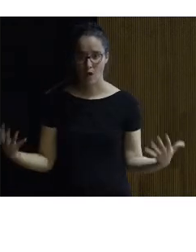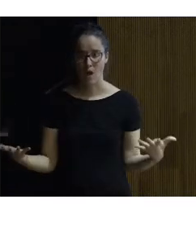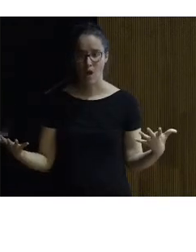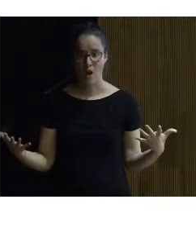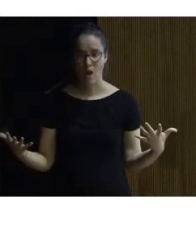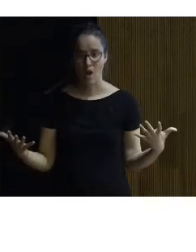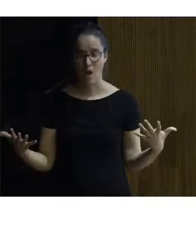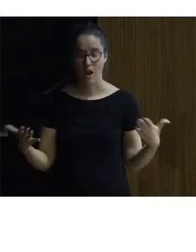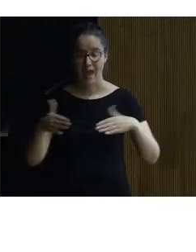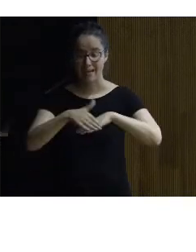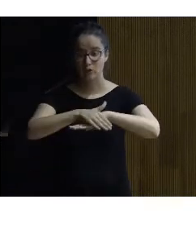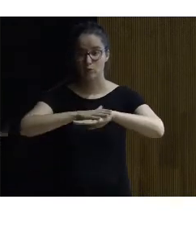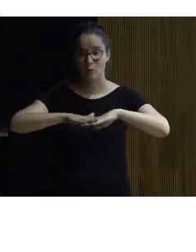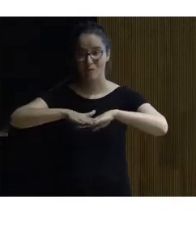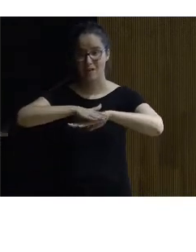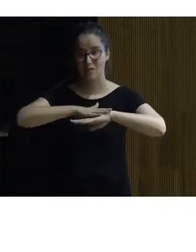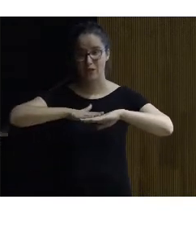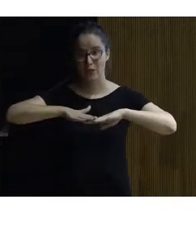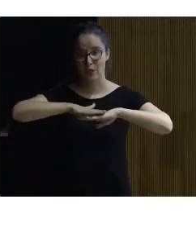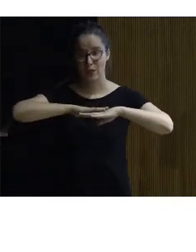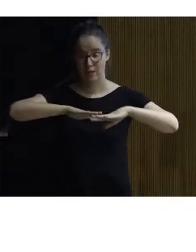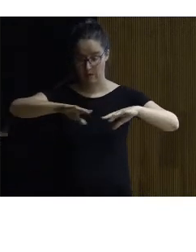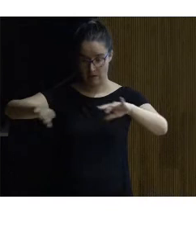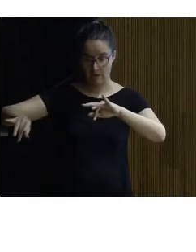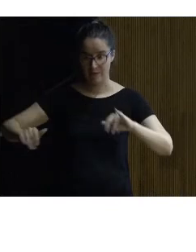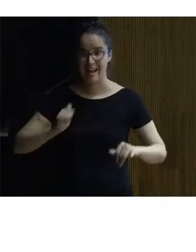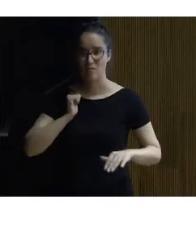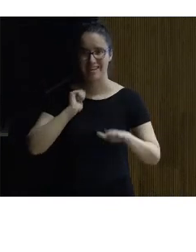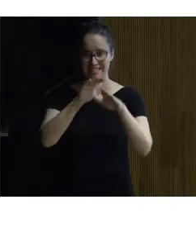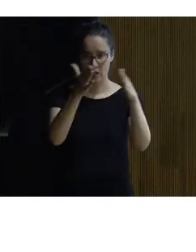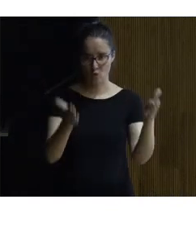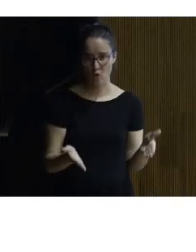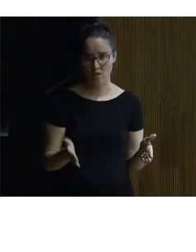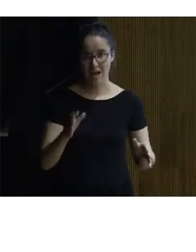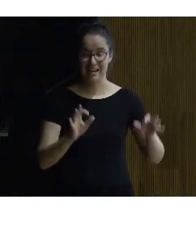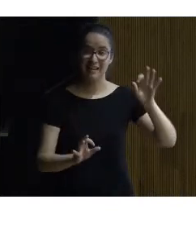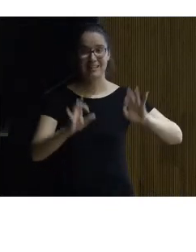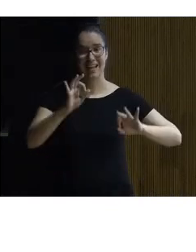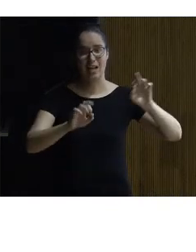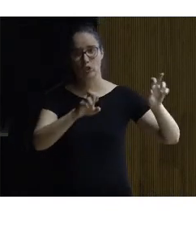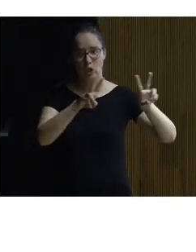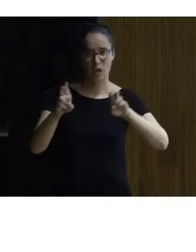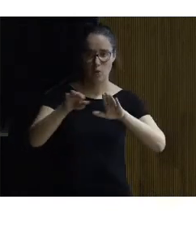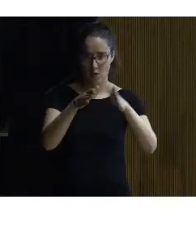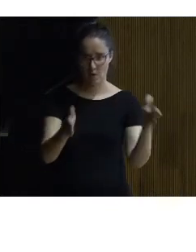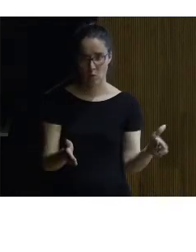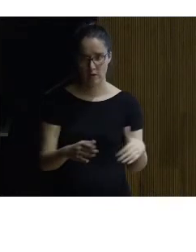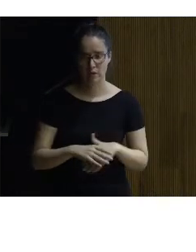superficie de la falsa cueva el teatro de la nueva cueva